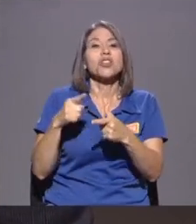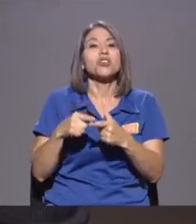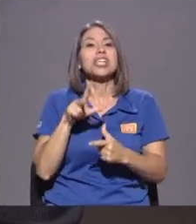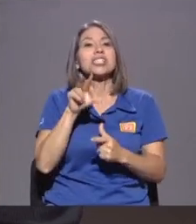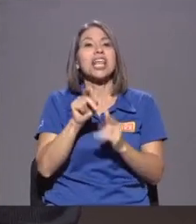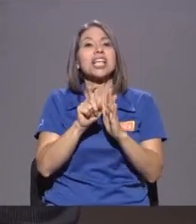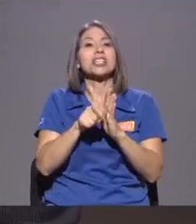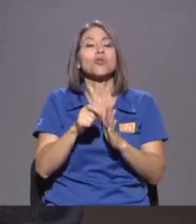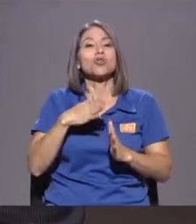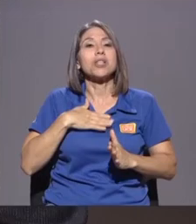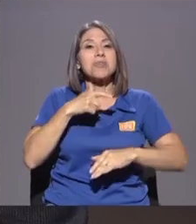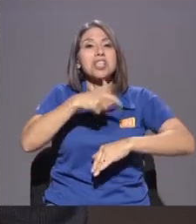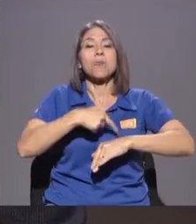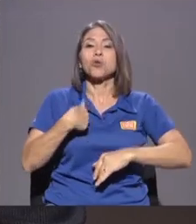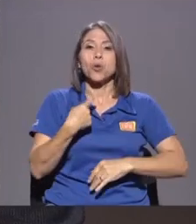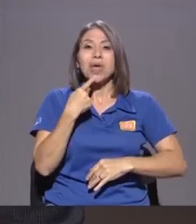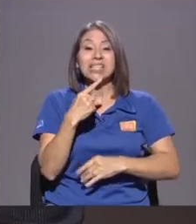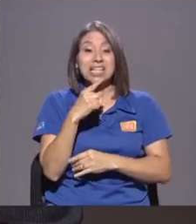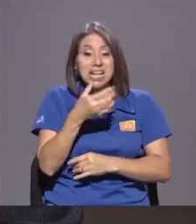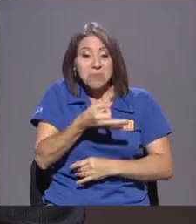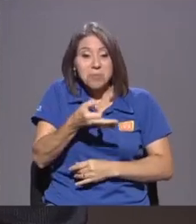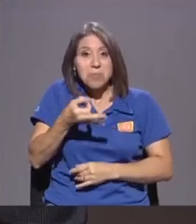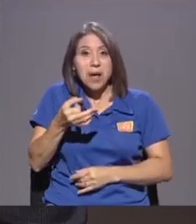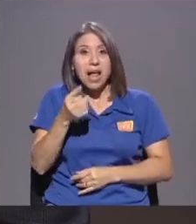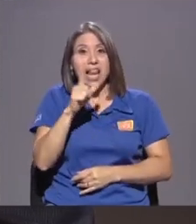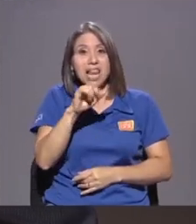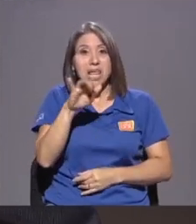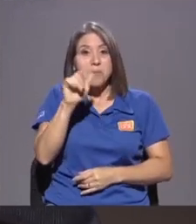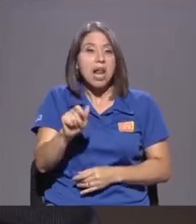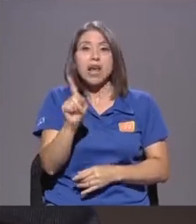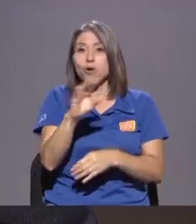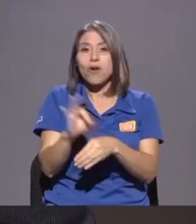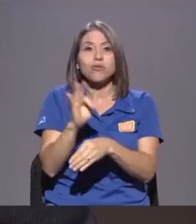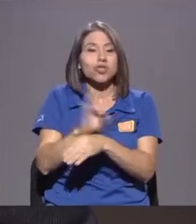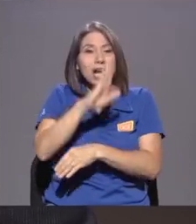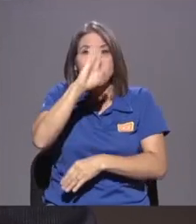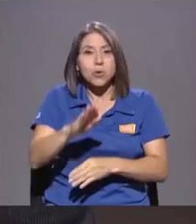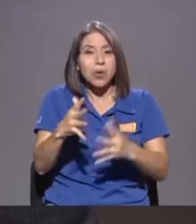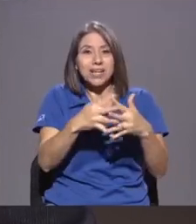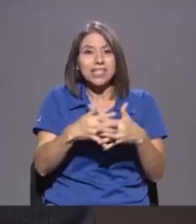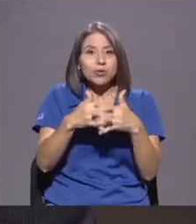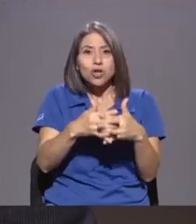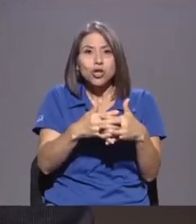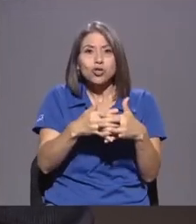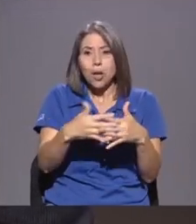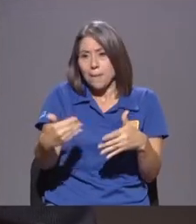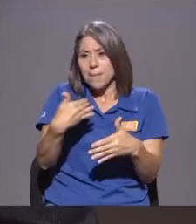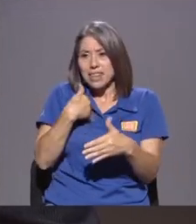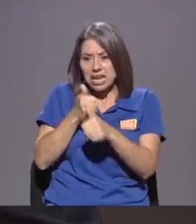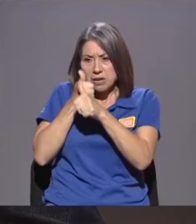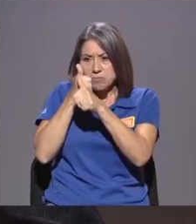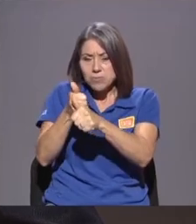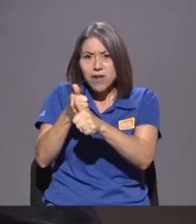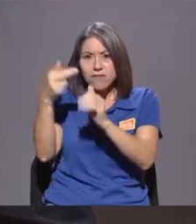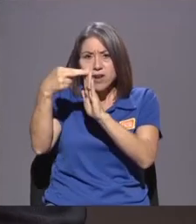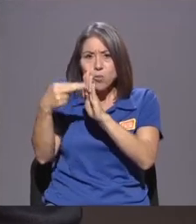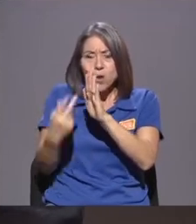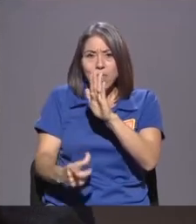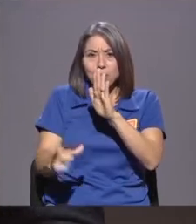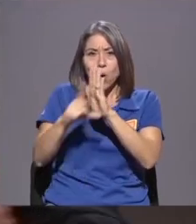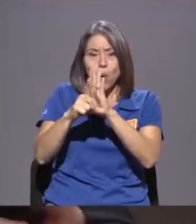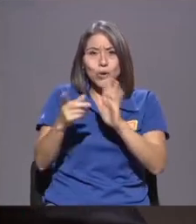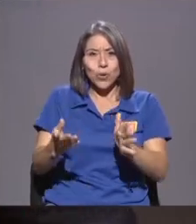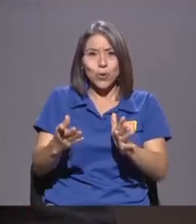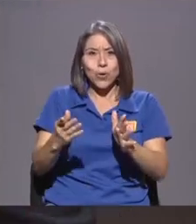Nunca Va Funcionar A Estados Unidos Que Va Estar Subjeto A Todo El Peso Regulatorio Que Nosotros Tengamos A Nuestra Disposición